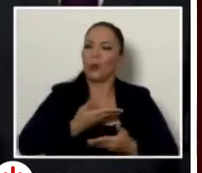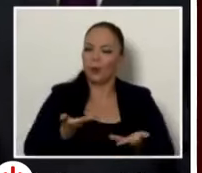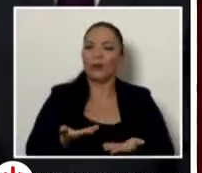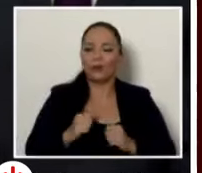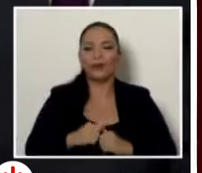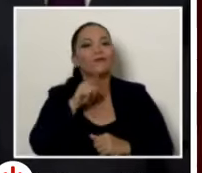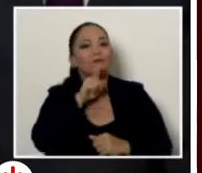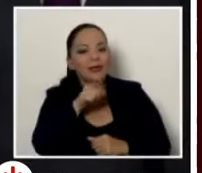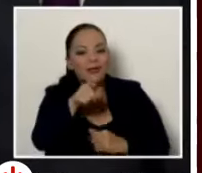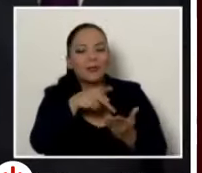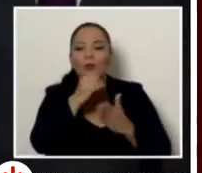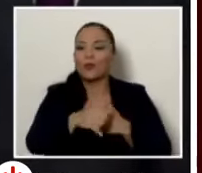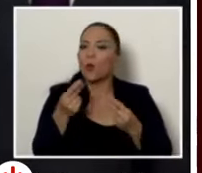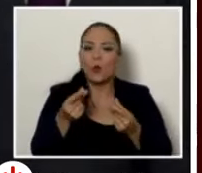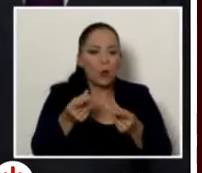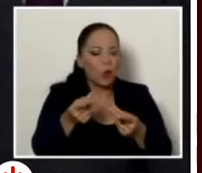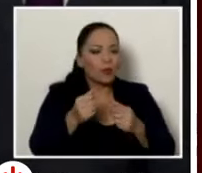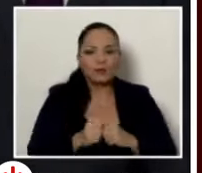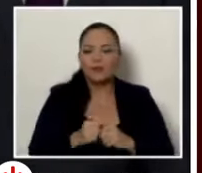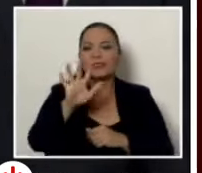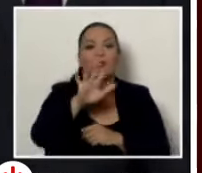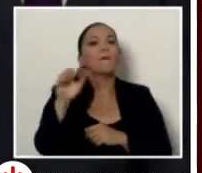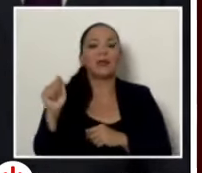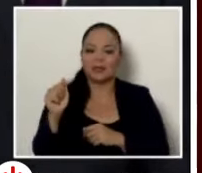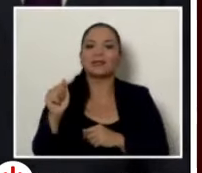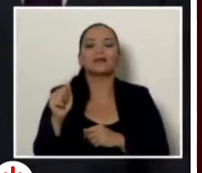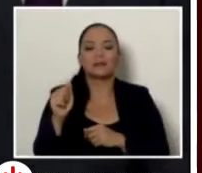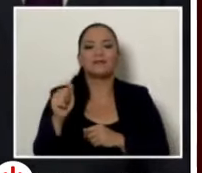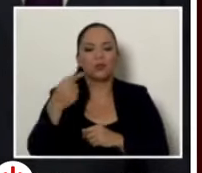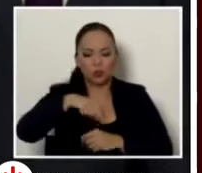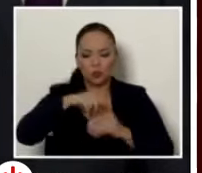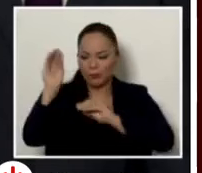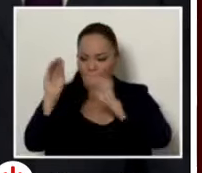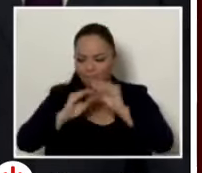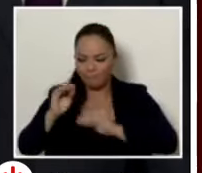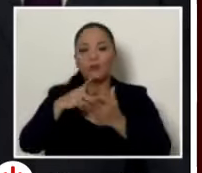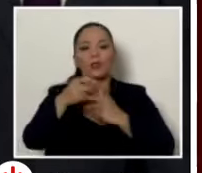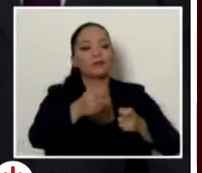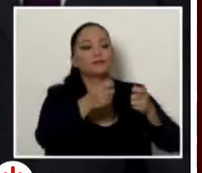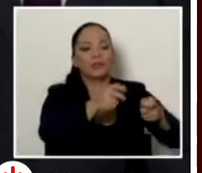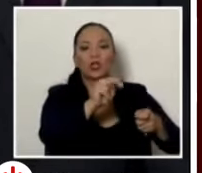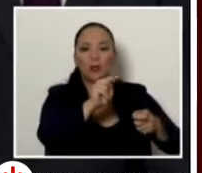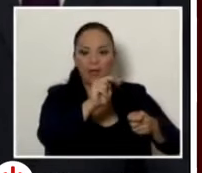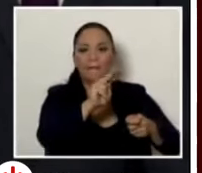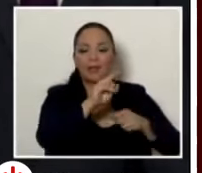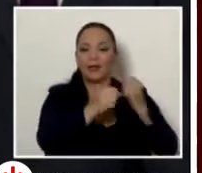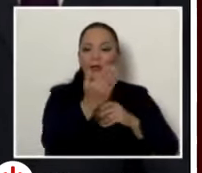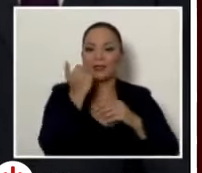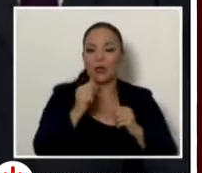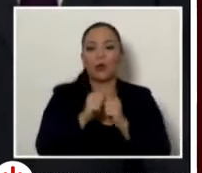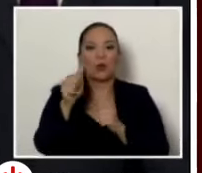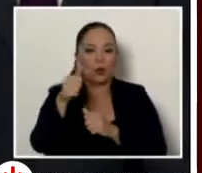se ha llevado un tiempo récord de prácticamente cinco meses. Se lo presentamos al Presidente en noviembre del año pasado con el resto de los